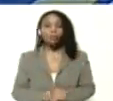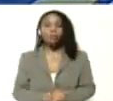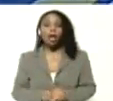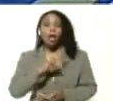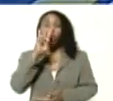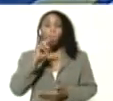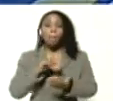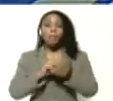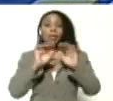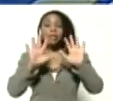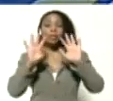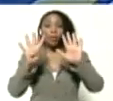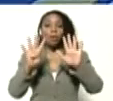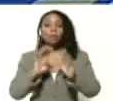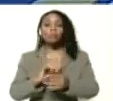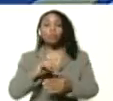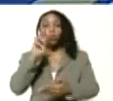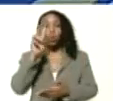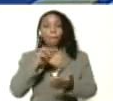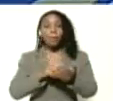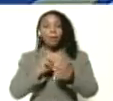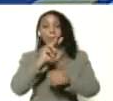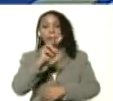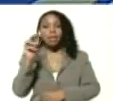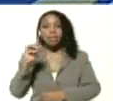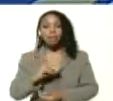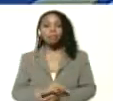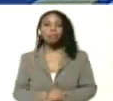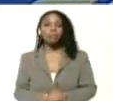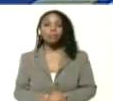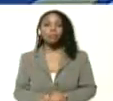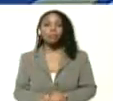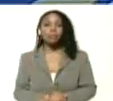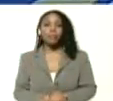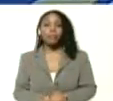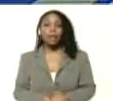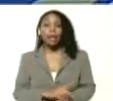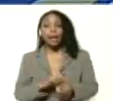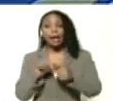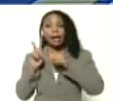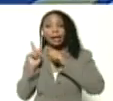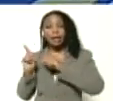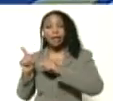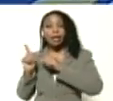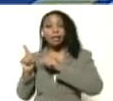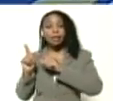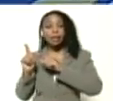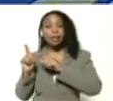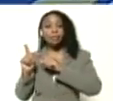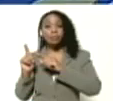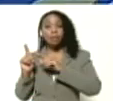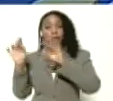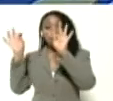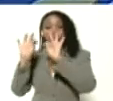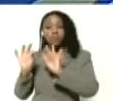2019, 2020, ese ciclo escolar